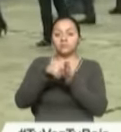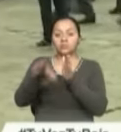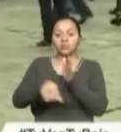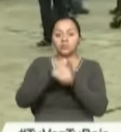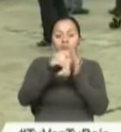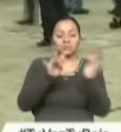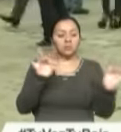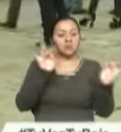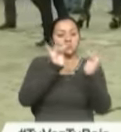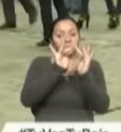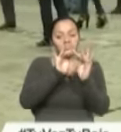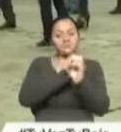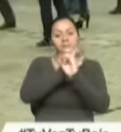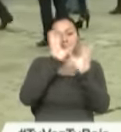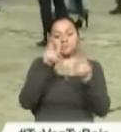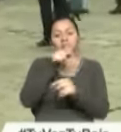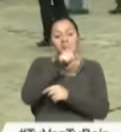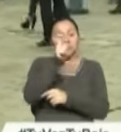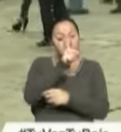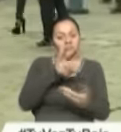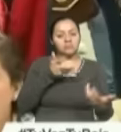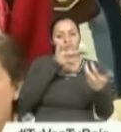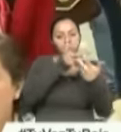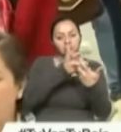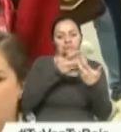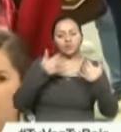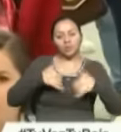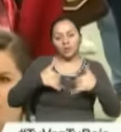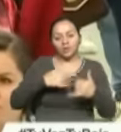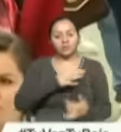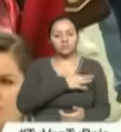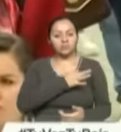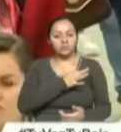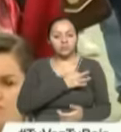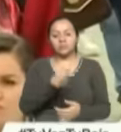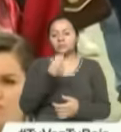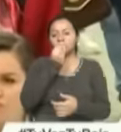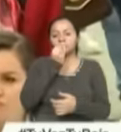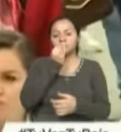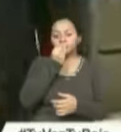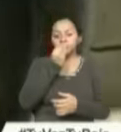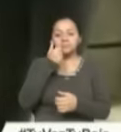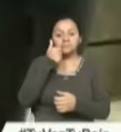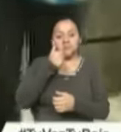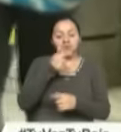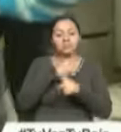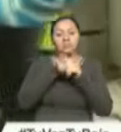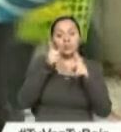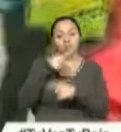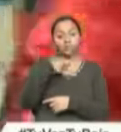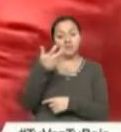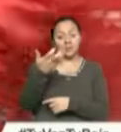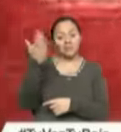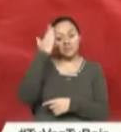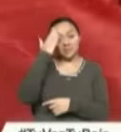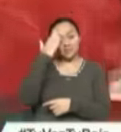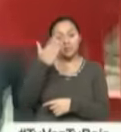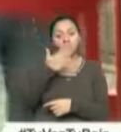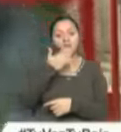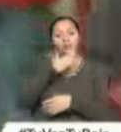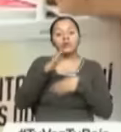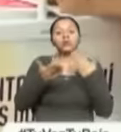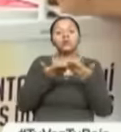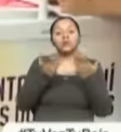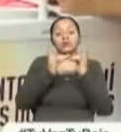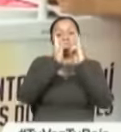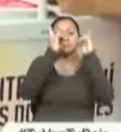lleguen a las manos correctas. Se pueden donar juguetes, ropa, alimentos no perecibles. Si desea saber cuál es el punto